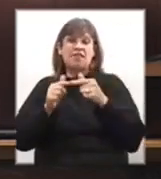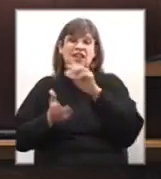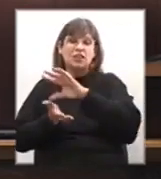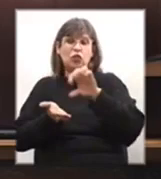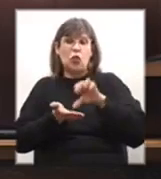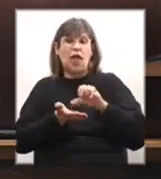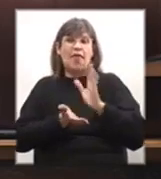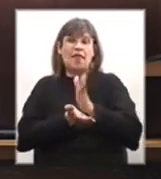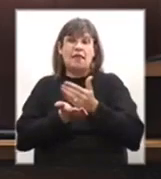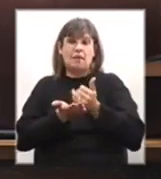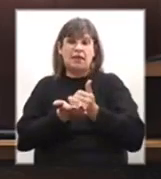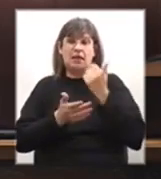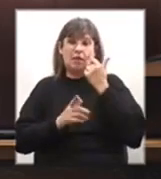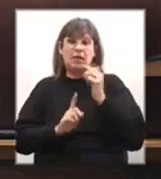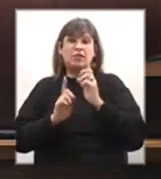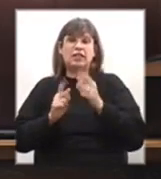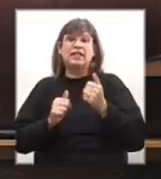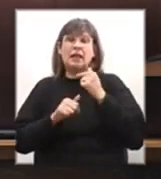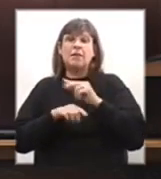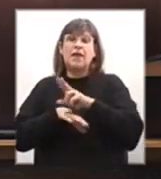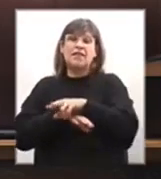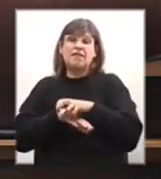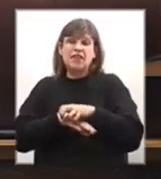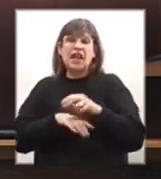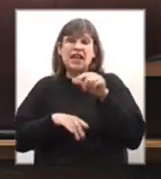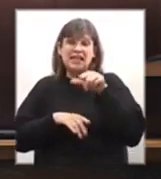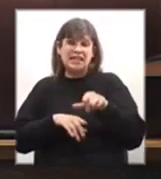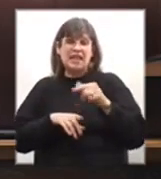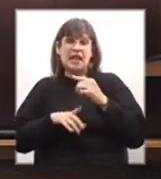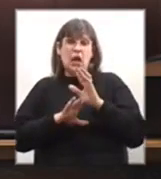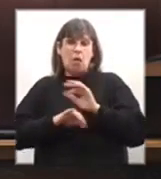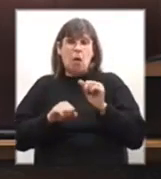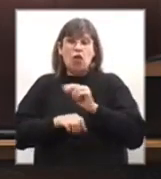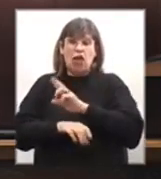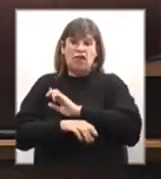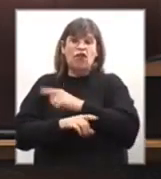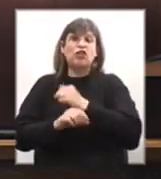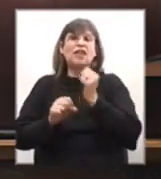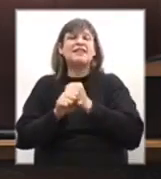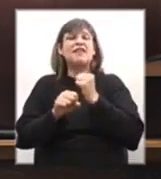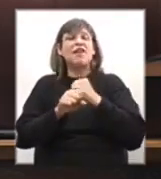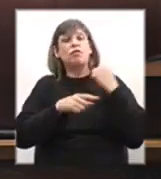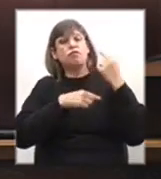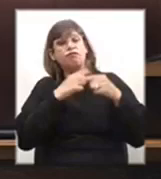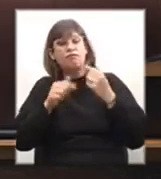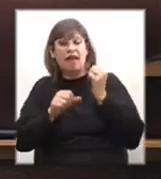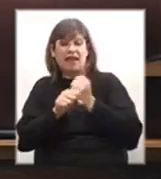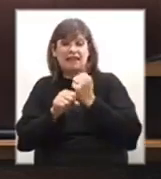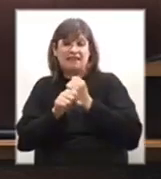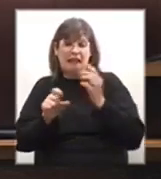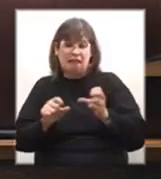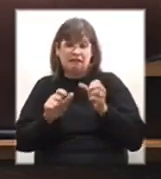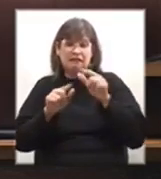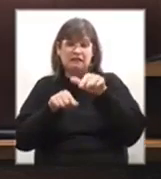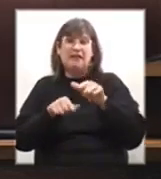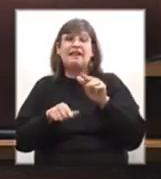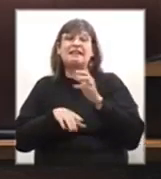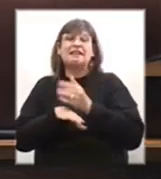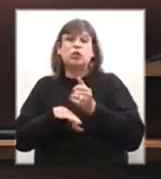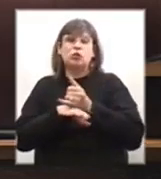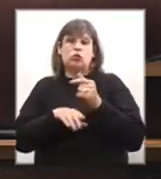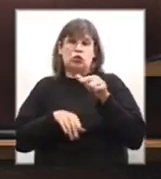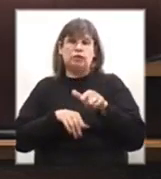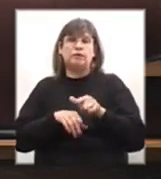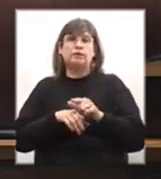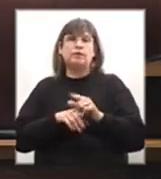departamento y en el caso de fiscalía poder fortalecer el trabajo que se realiza de parte de esa institución. También